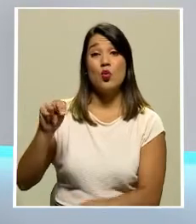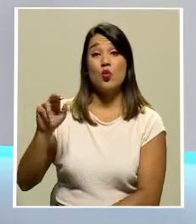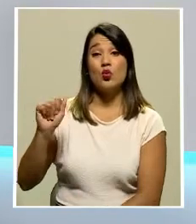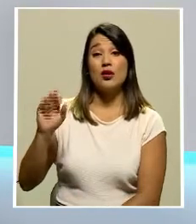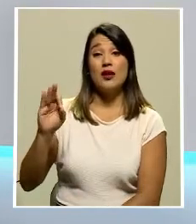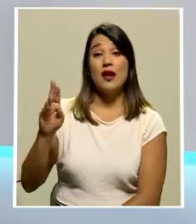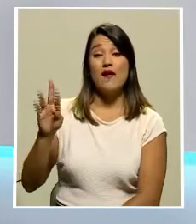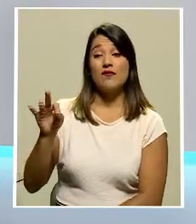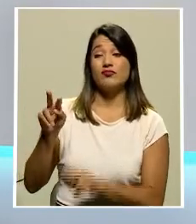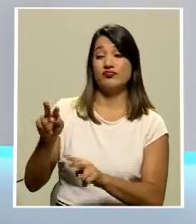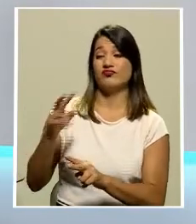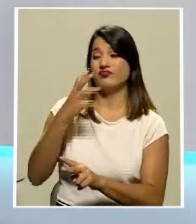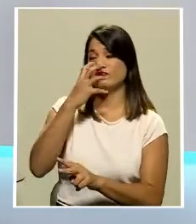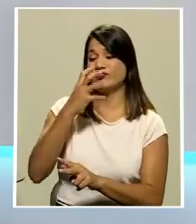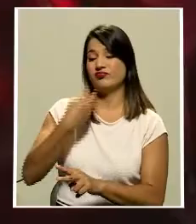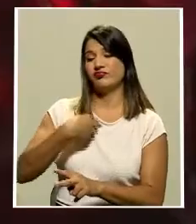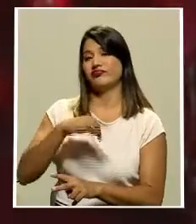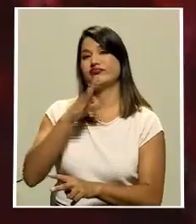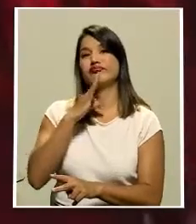actitud.